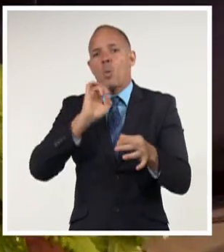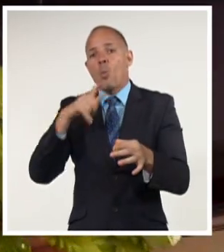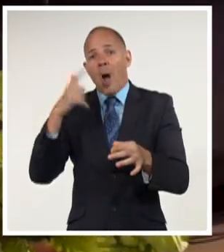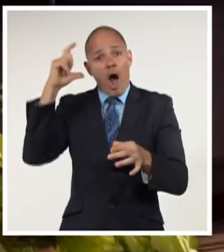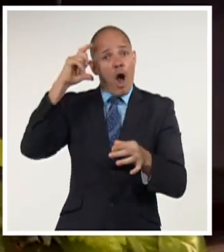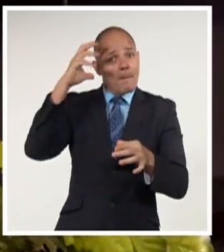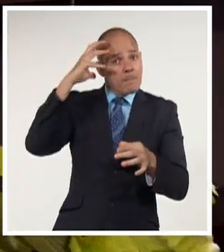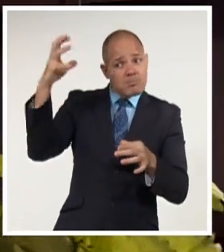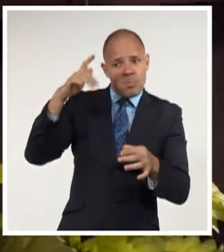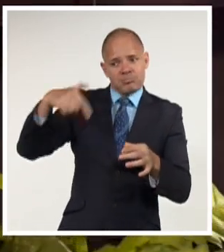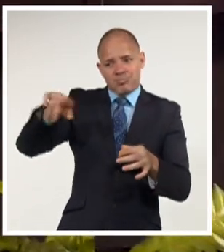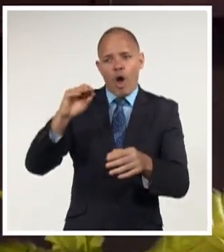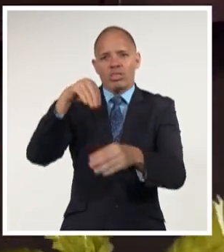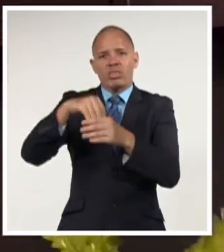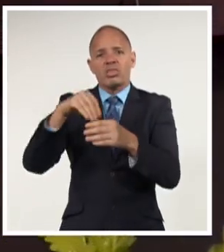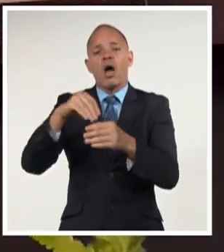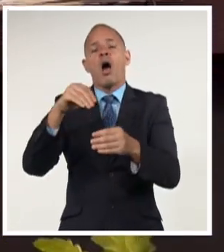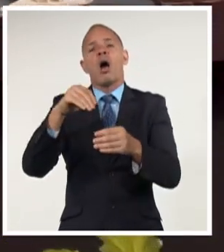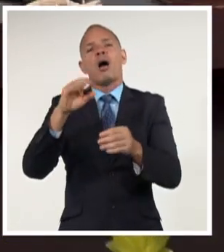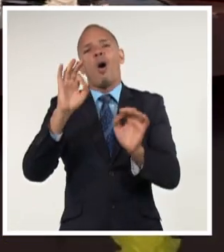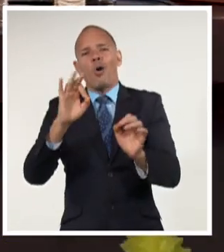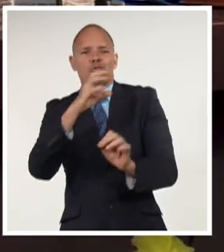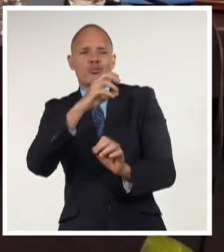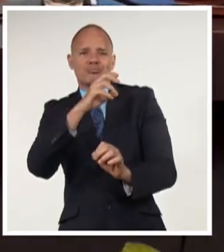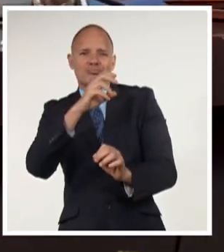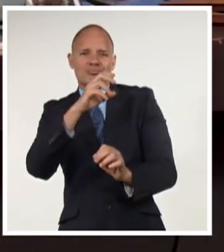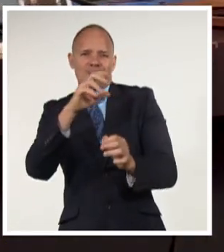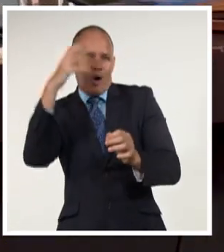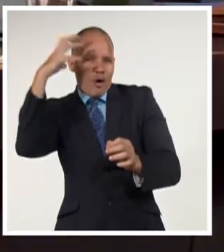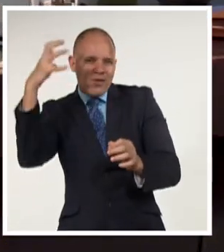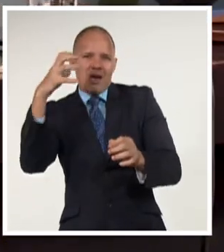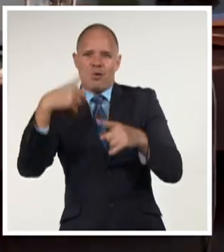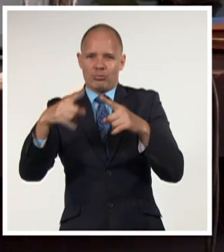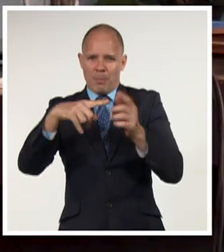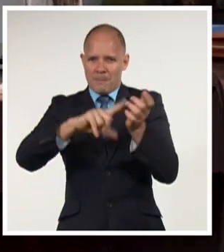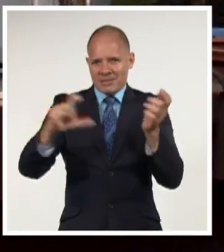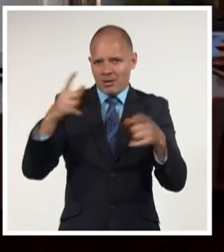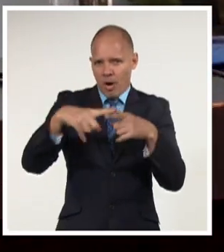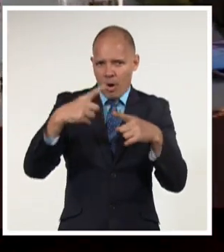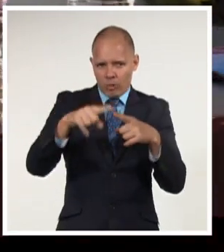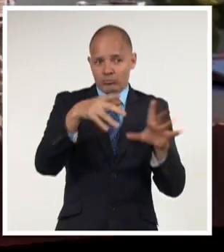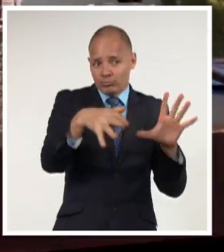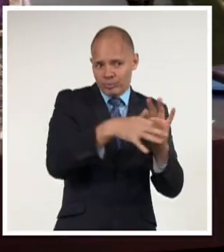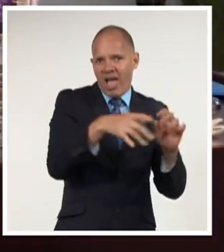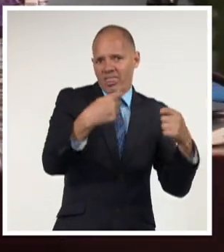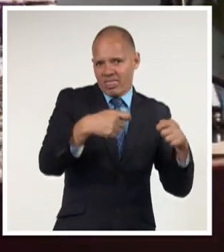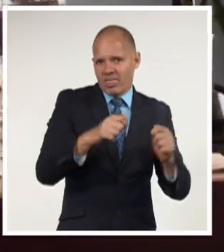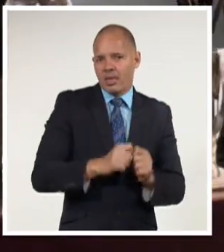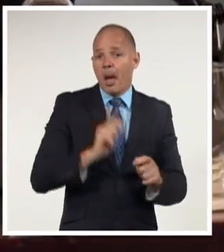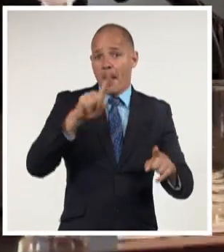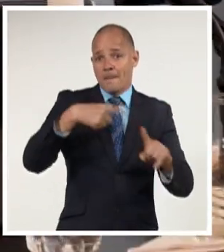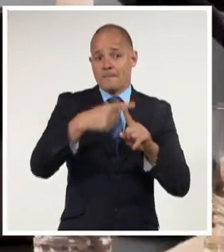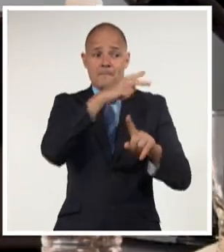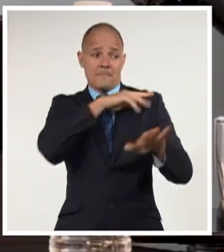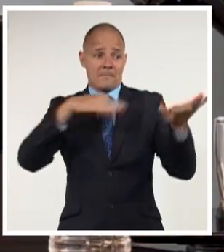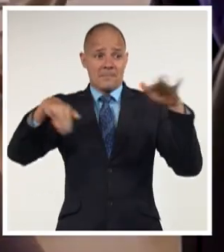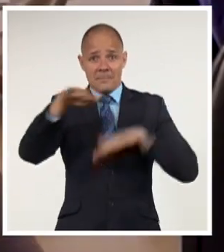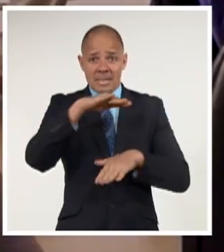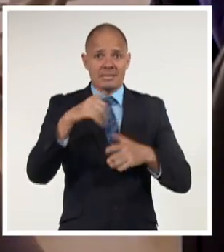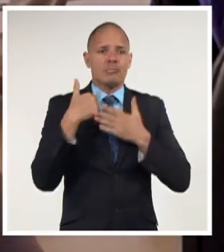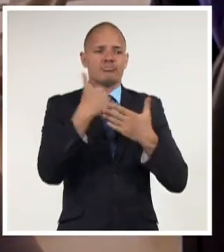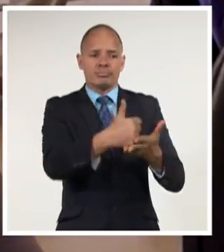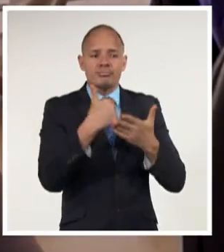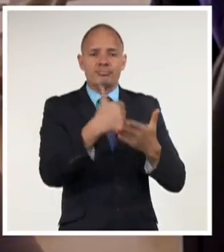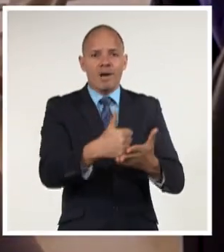estado haciendo. Y sobre todo, todo lo que tiene que priorizar el ministerio para que no se nos atrasen las